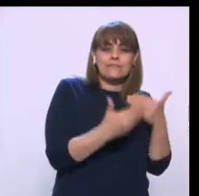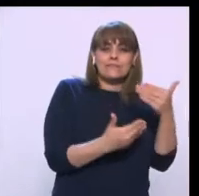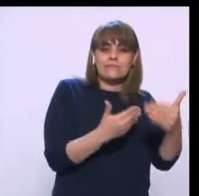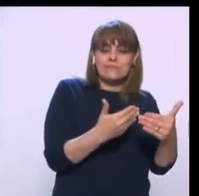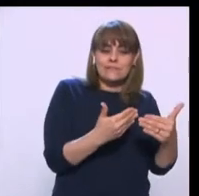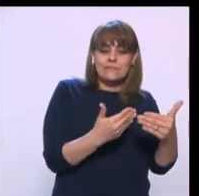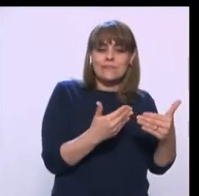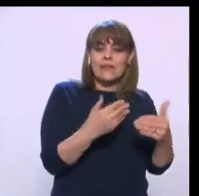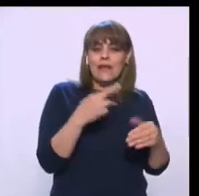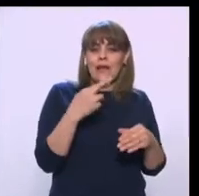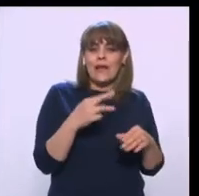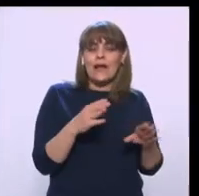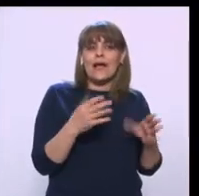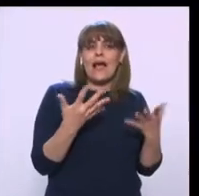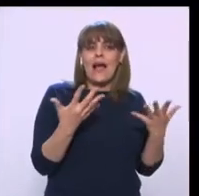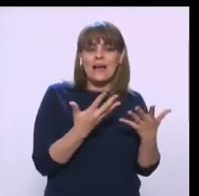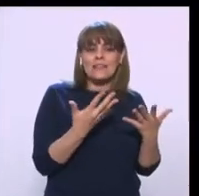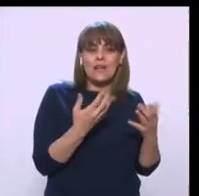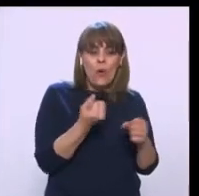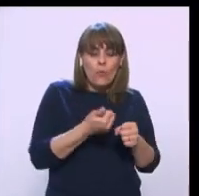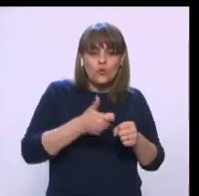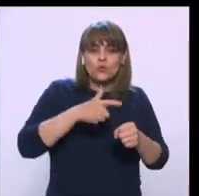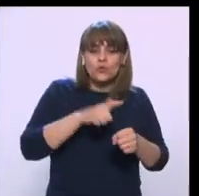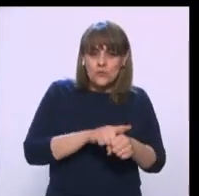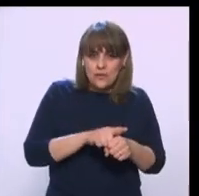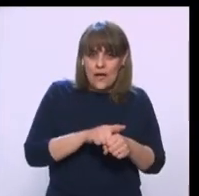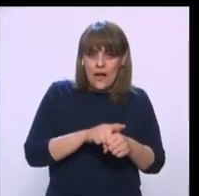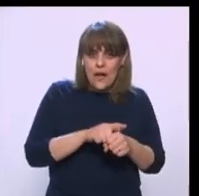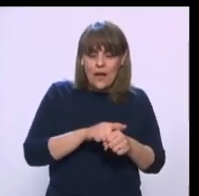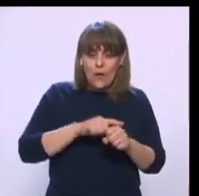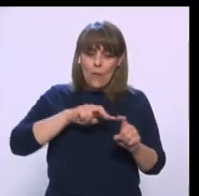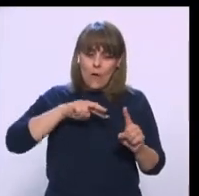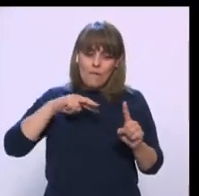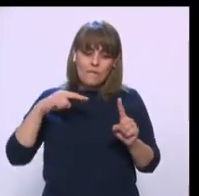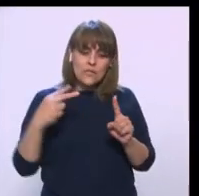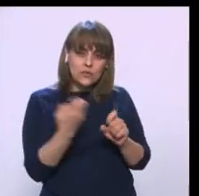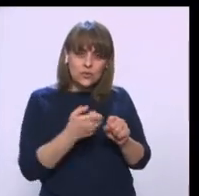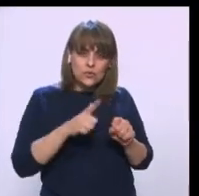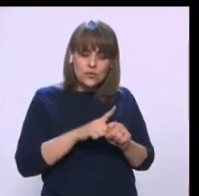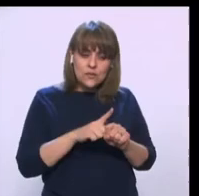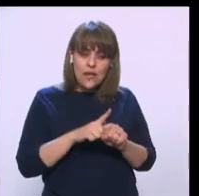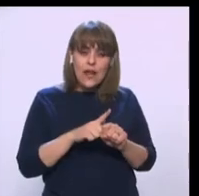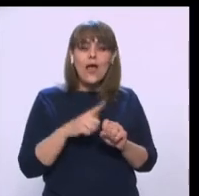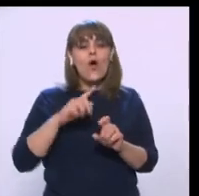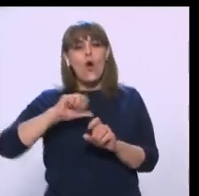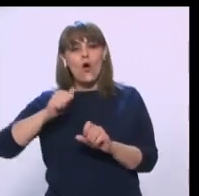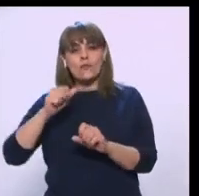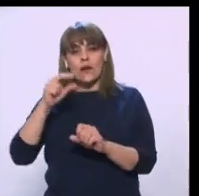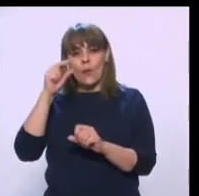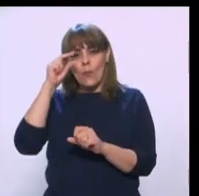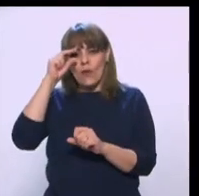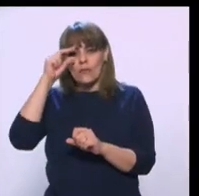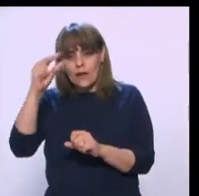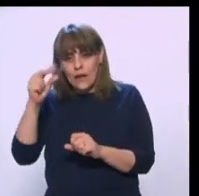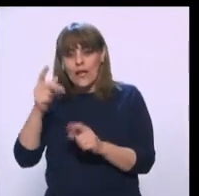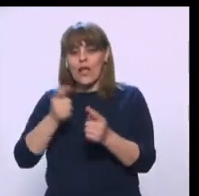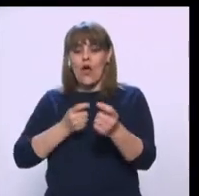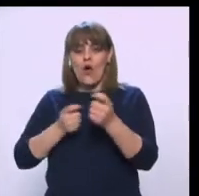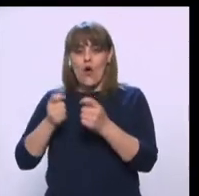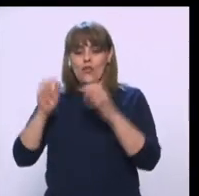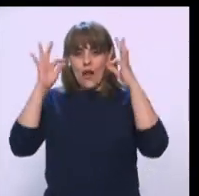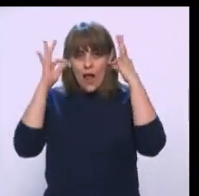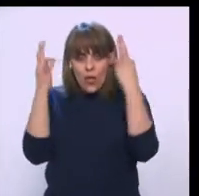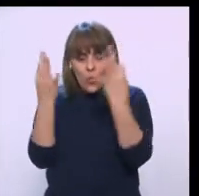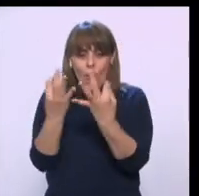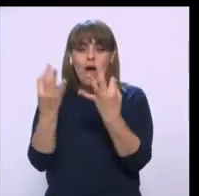estrategia social, digamos, con el enfoque social, también la otra que tiene que ver con la inteligencia, con el control de aduanas,